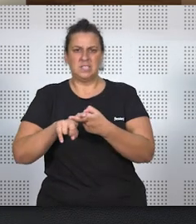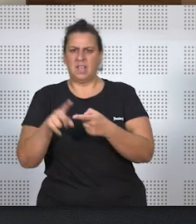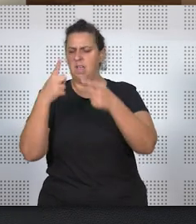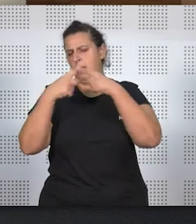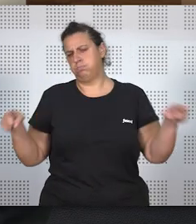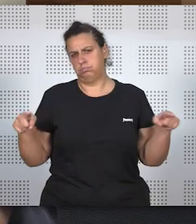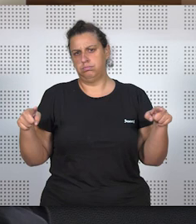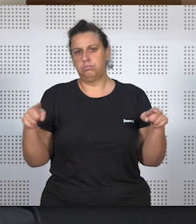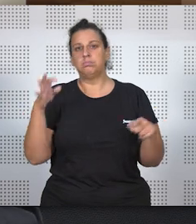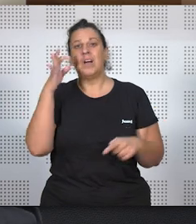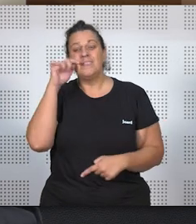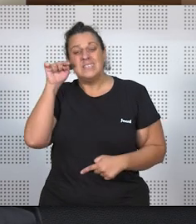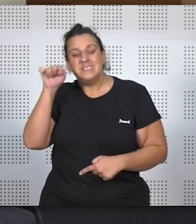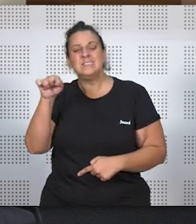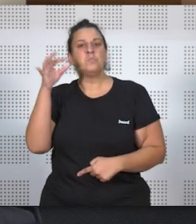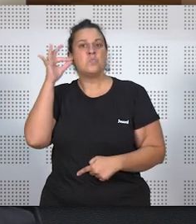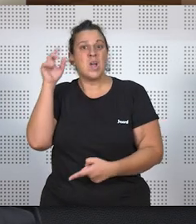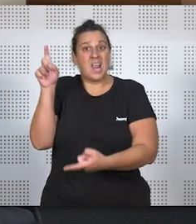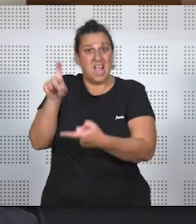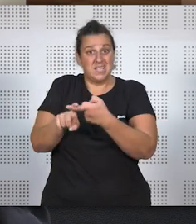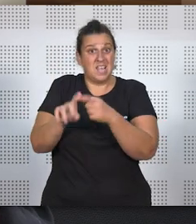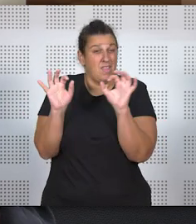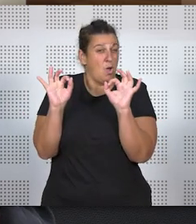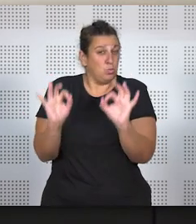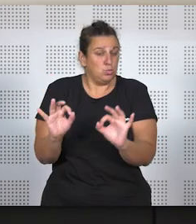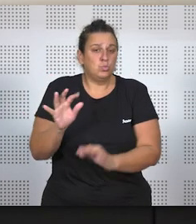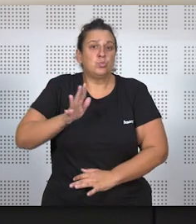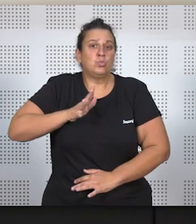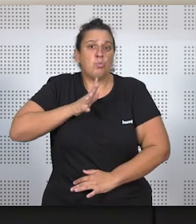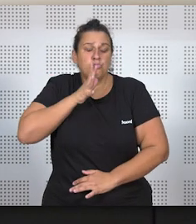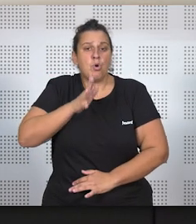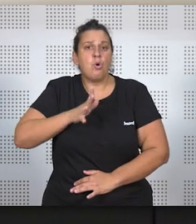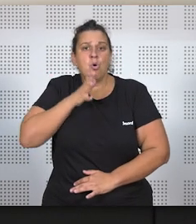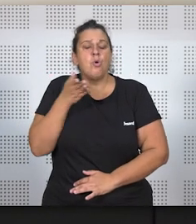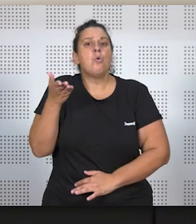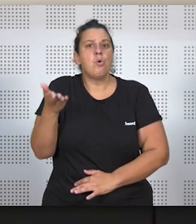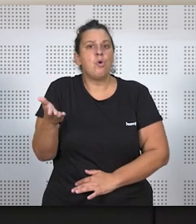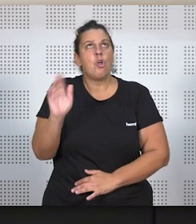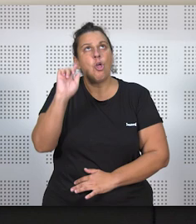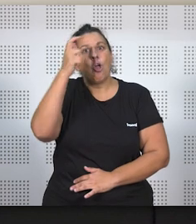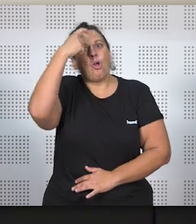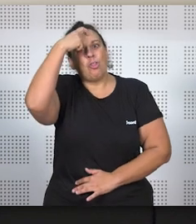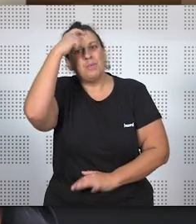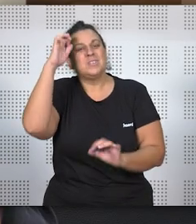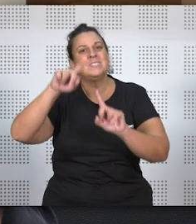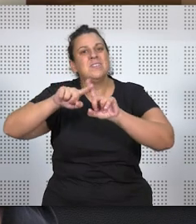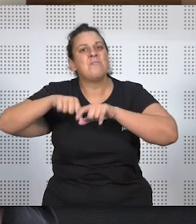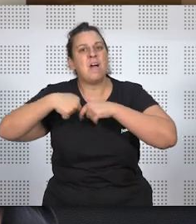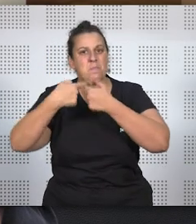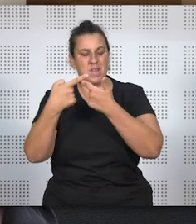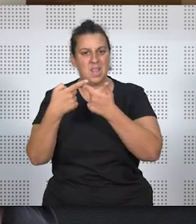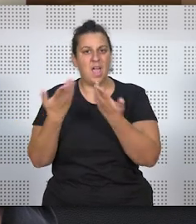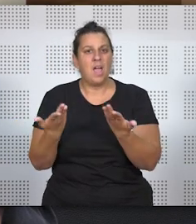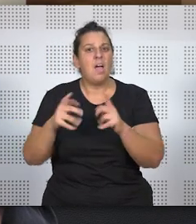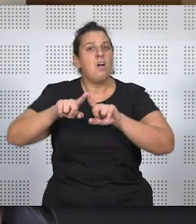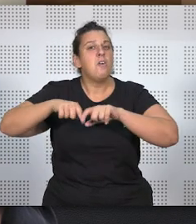hace con la mujer casada. Y lo hace con la mujer casada justamente por la concepción que tienen de familia y